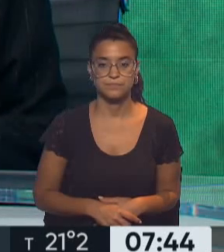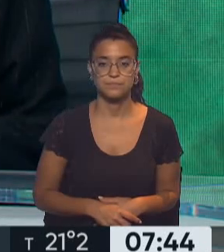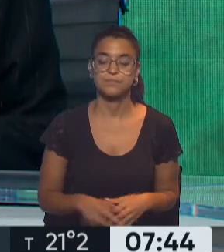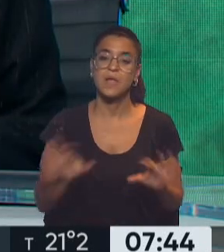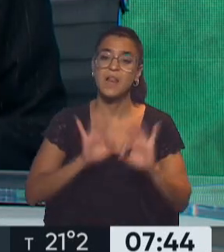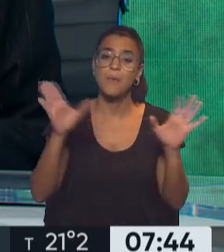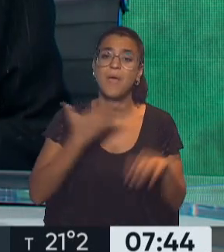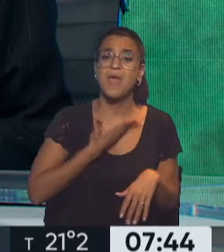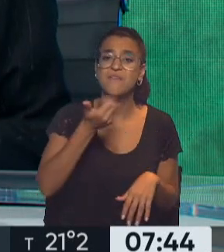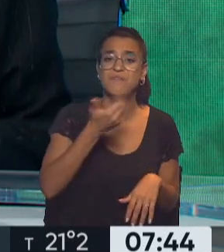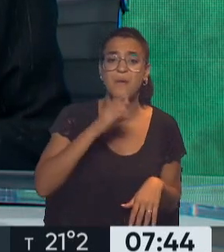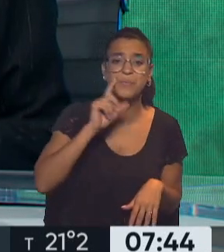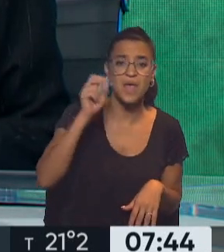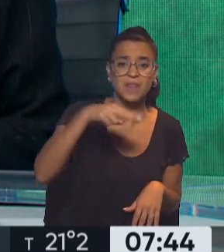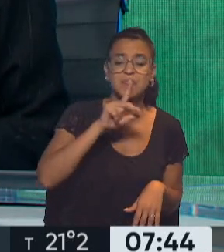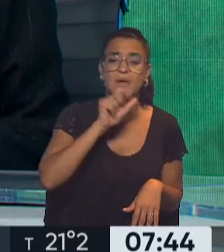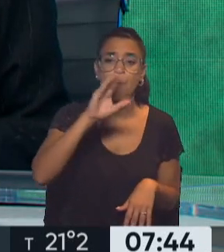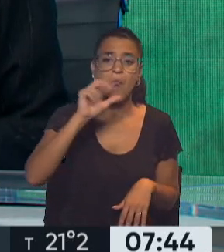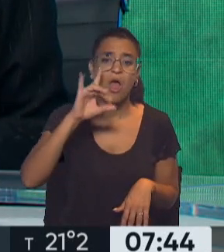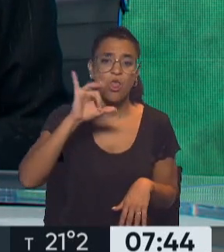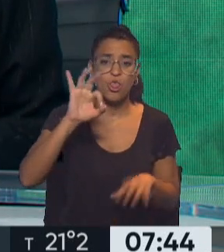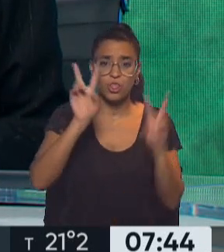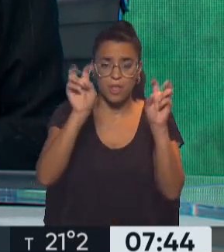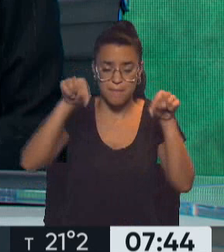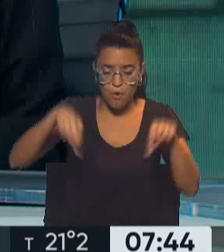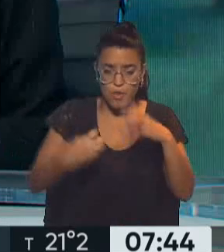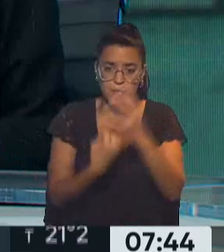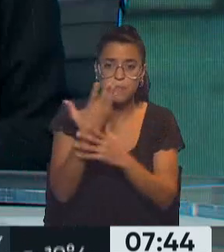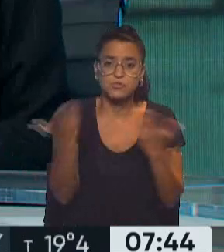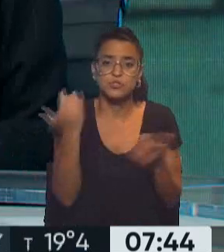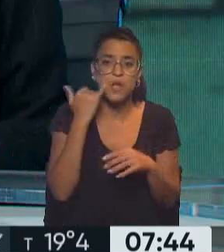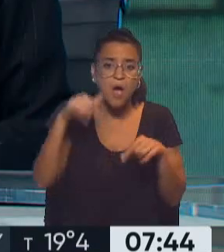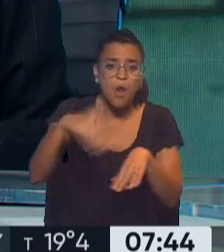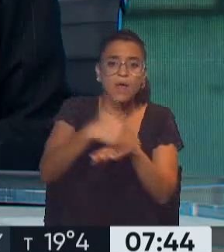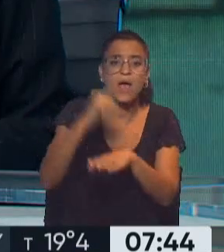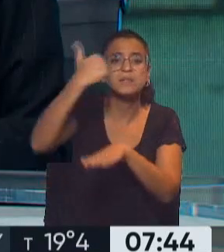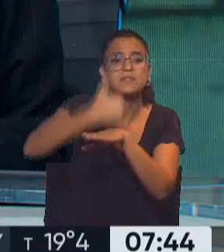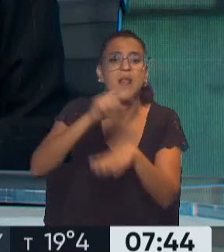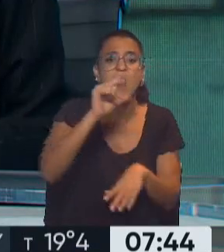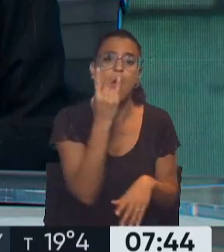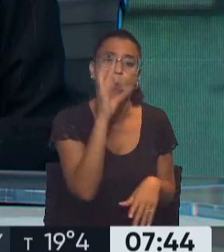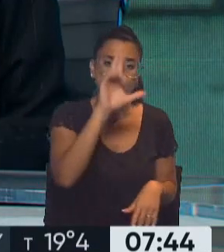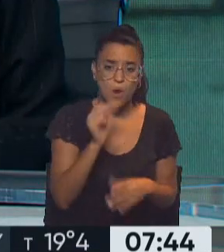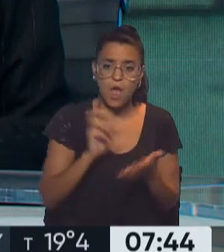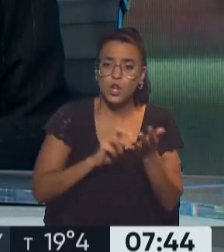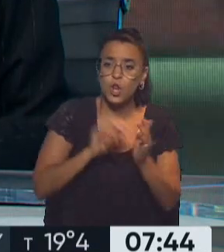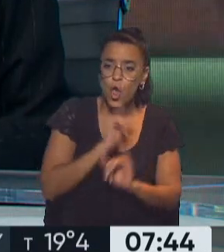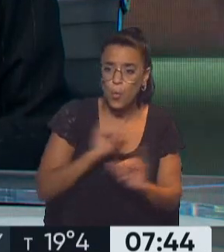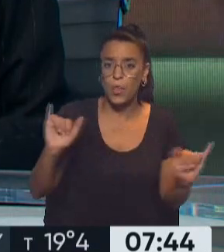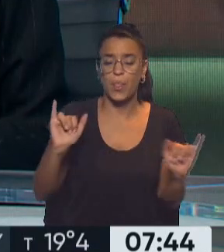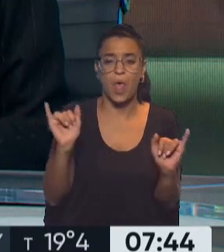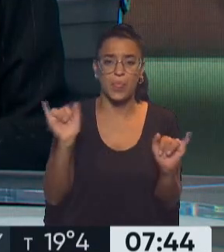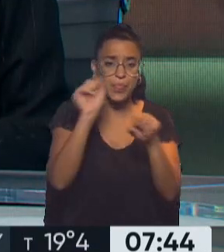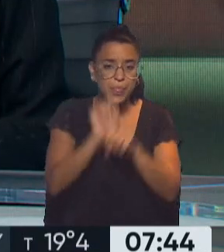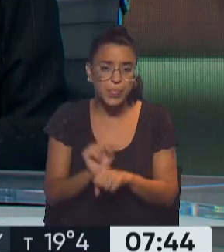Liberan a Fabián Tablado y ese es nuestro tema para esta mañana, por eso ya salimos a la calle. Laura Mayocki, novedades allí en la puerta de esta